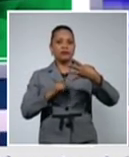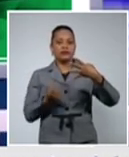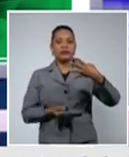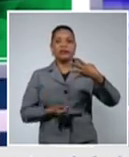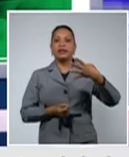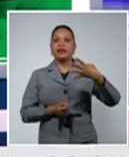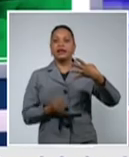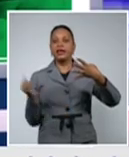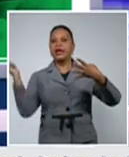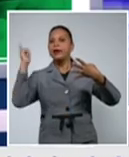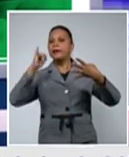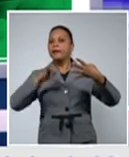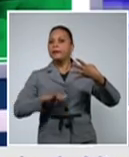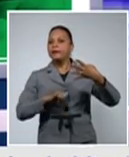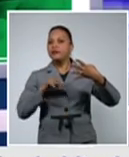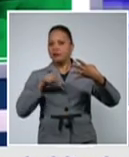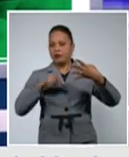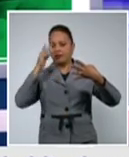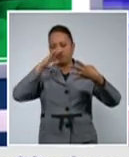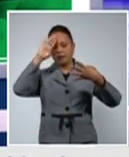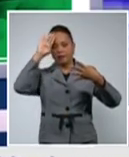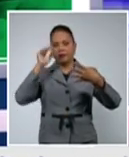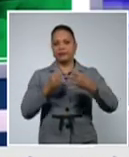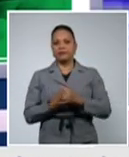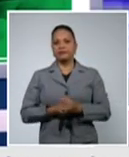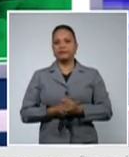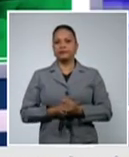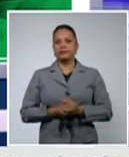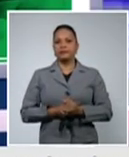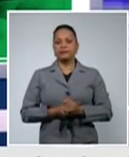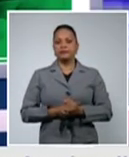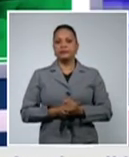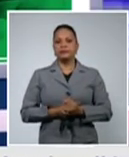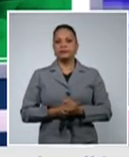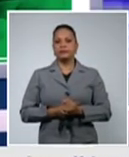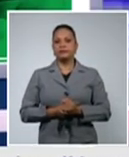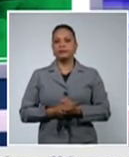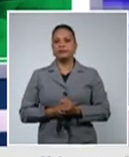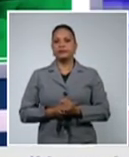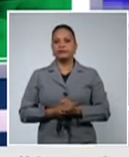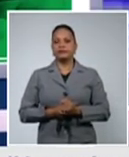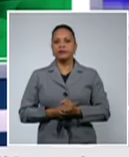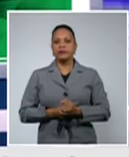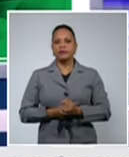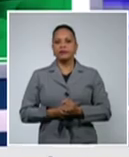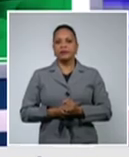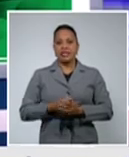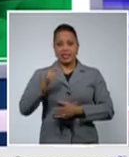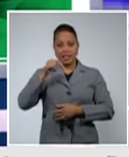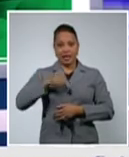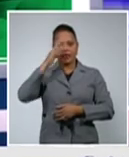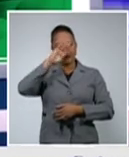también de aquí de La Habana casos autóctonos confirmados ayer